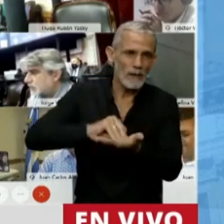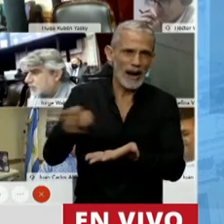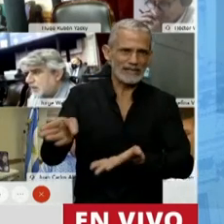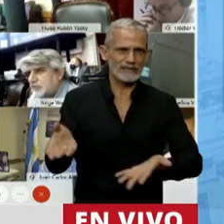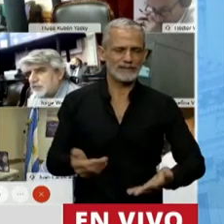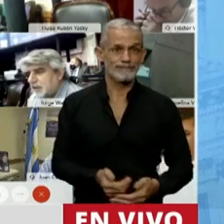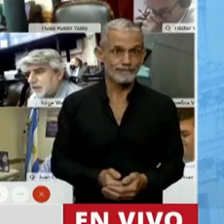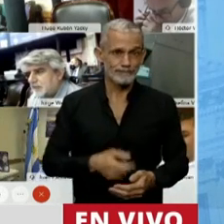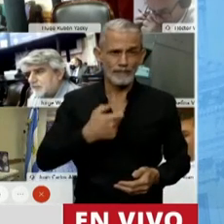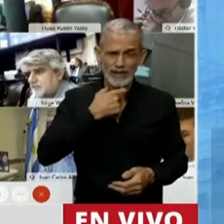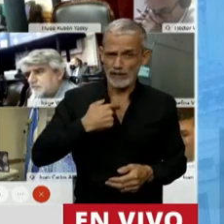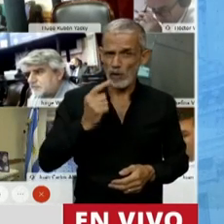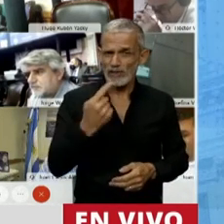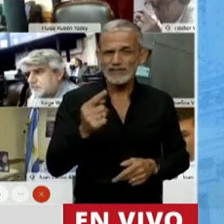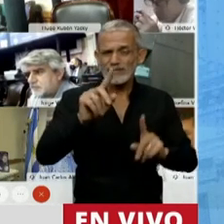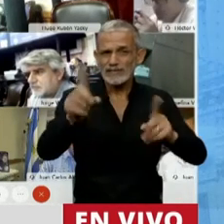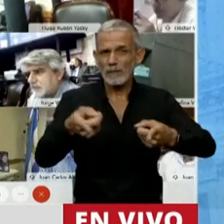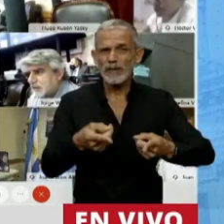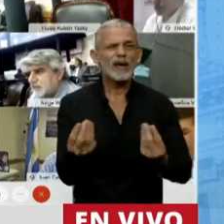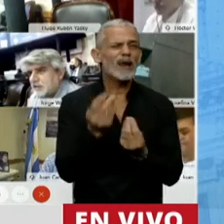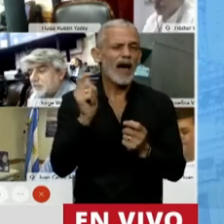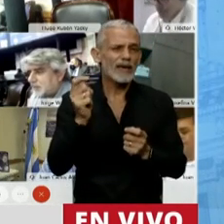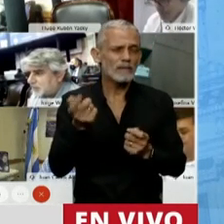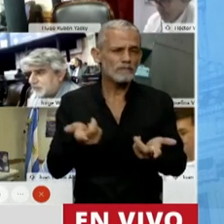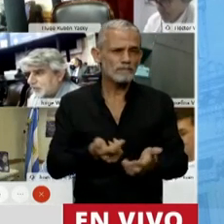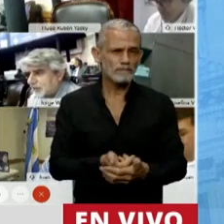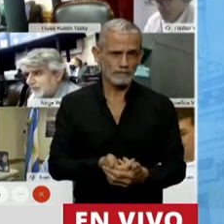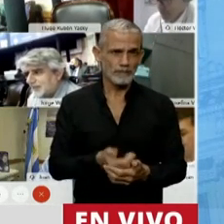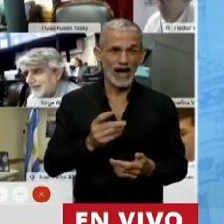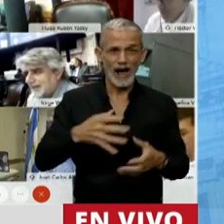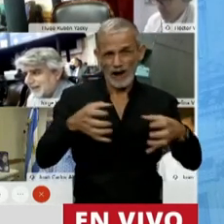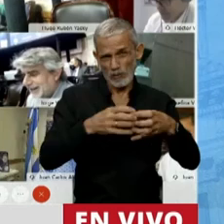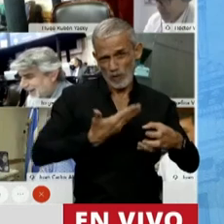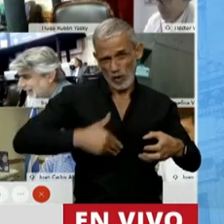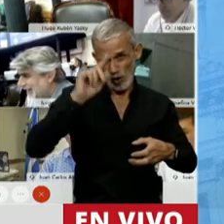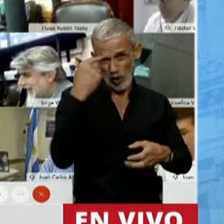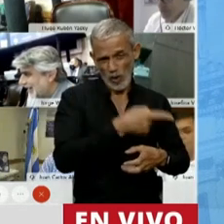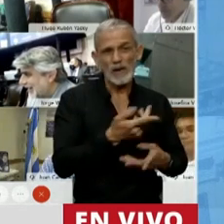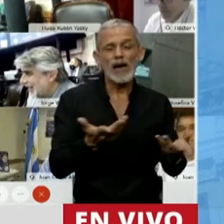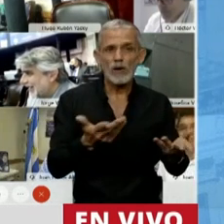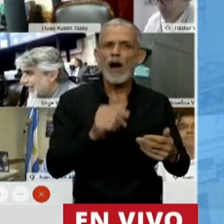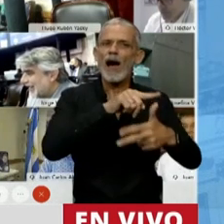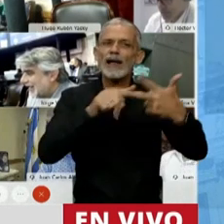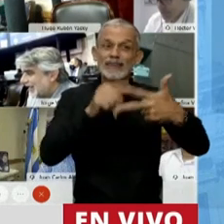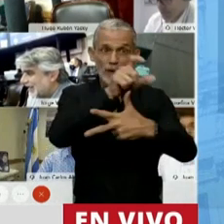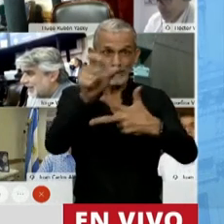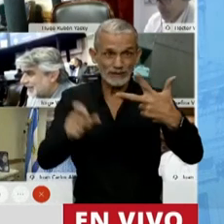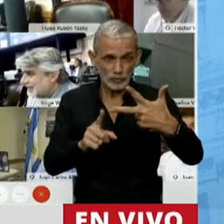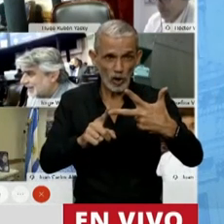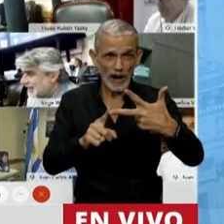decirle al oficialismo es que hay tres personas,